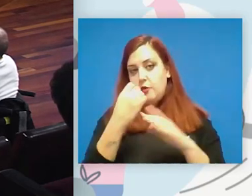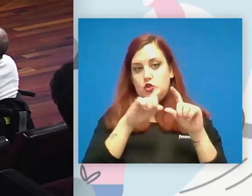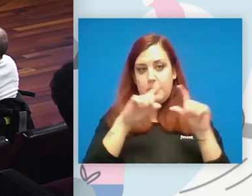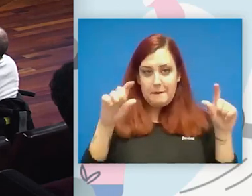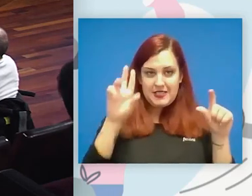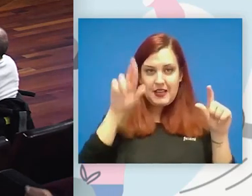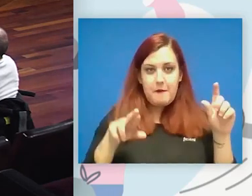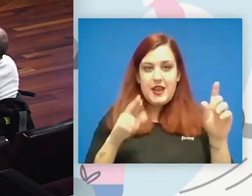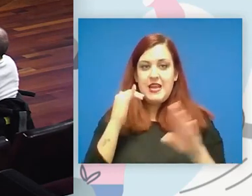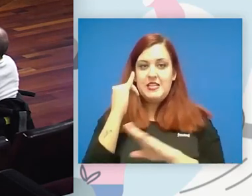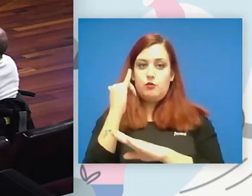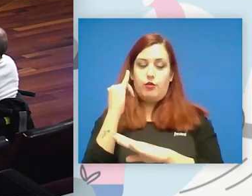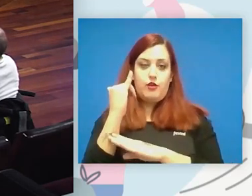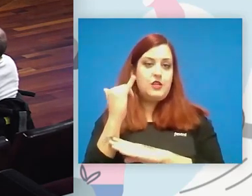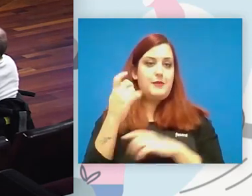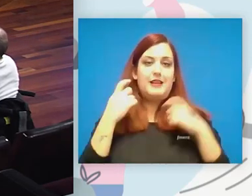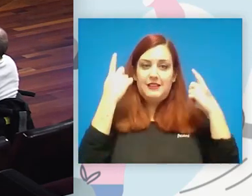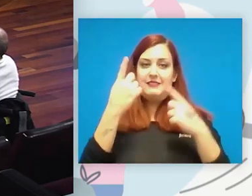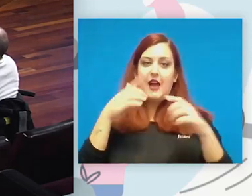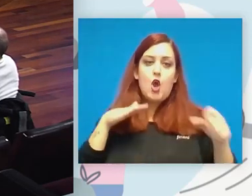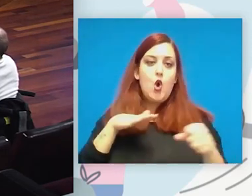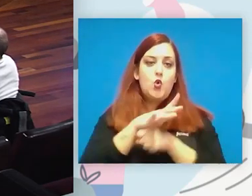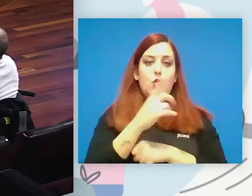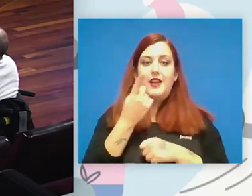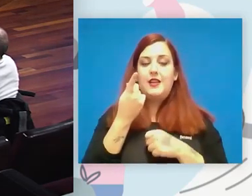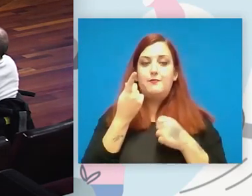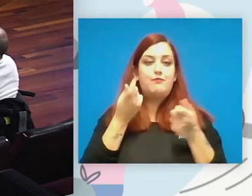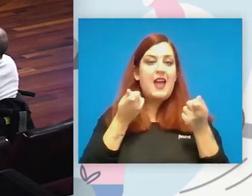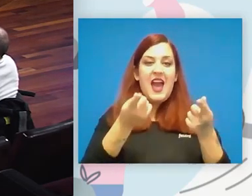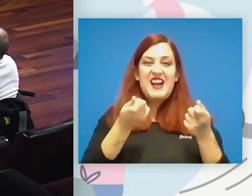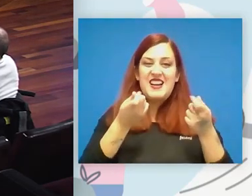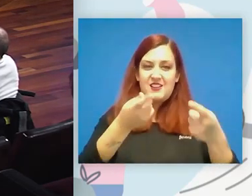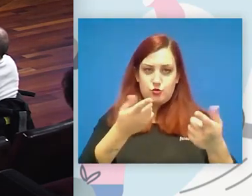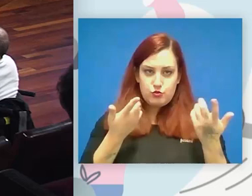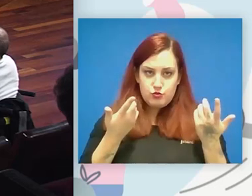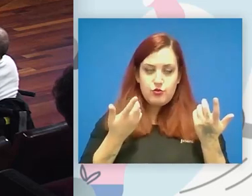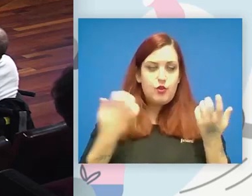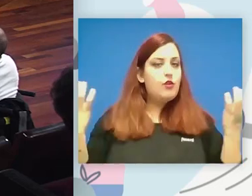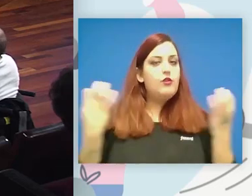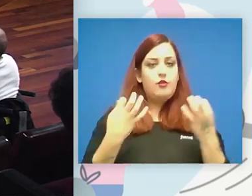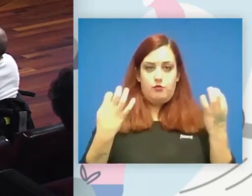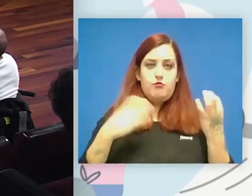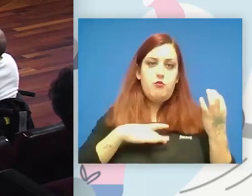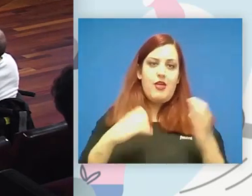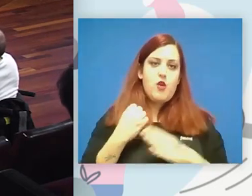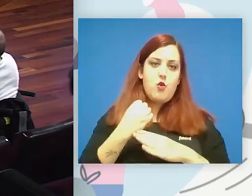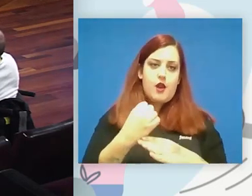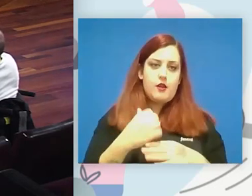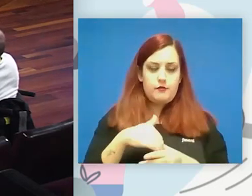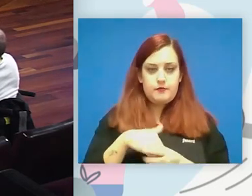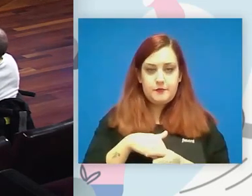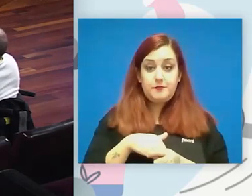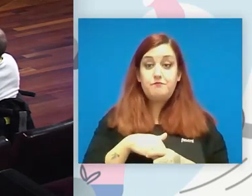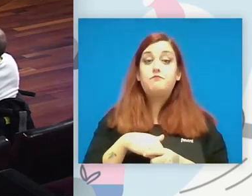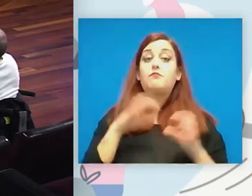que aunque sea para cubrir gastos en especias cese instalación transporte etcétera siempre puede ayudar de hecho en la